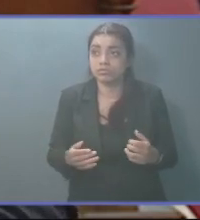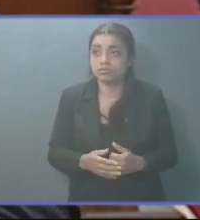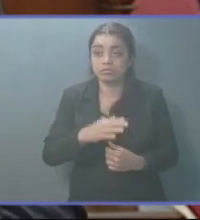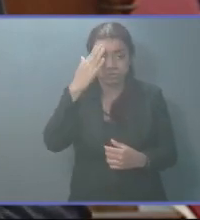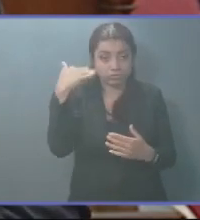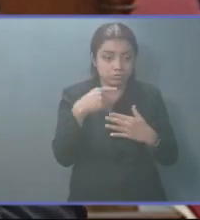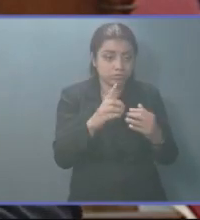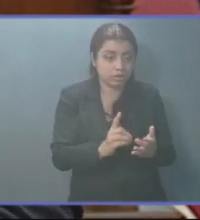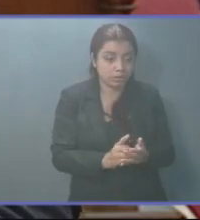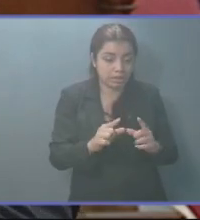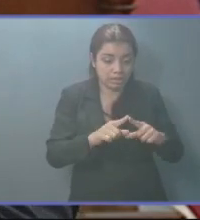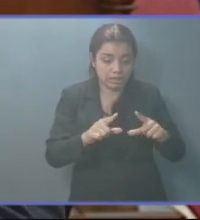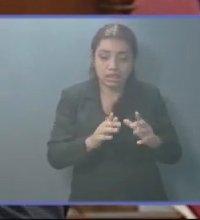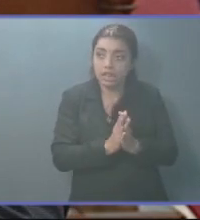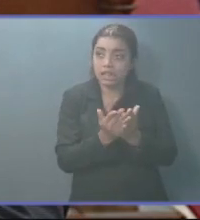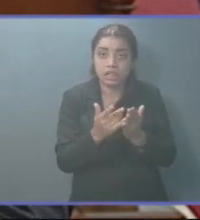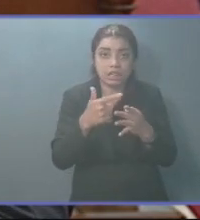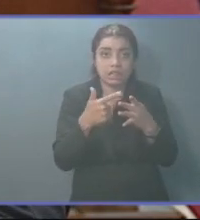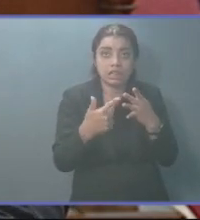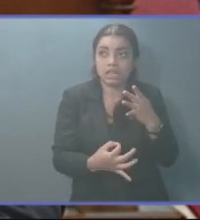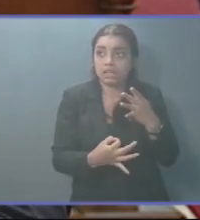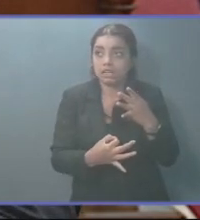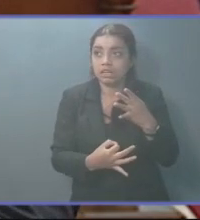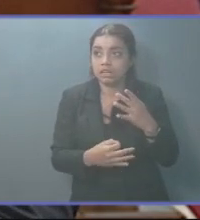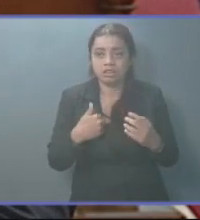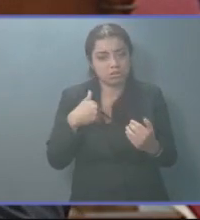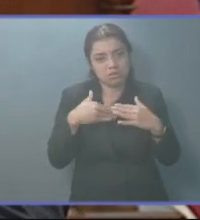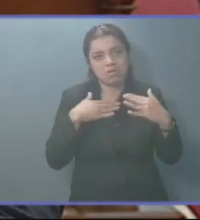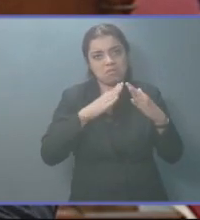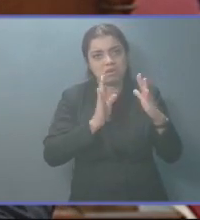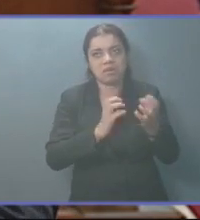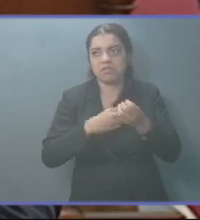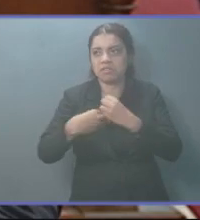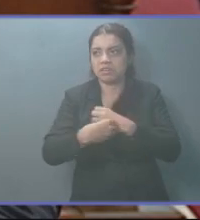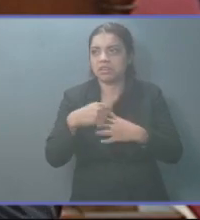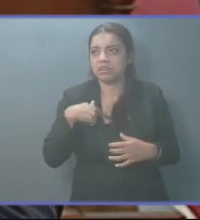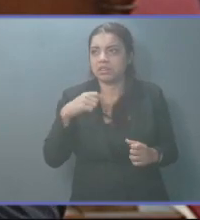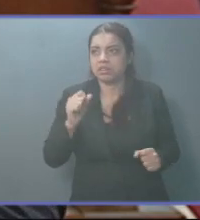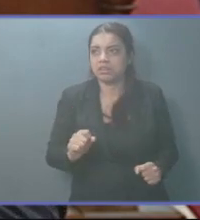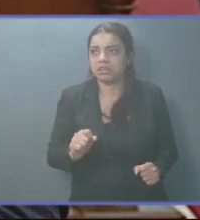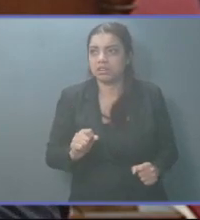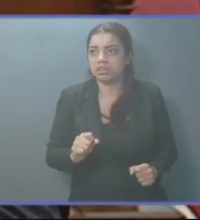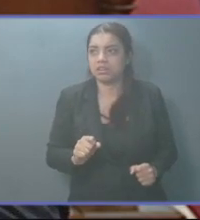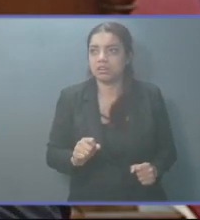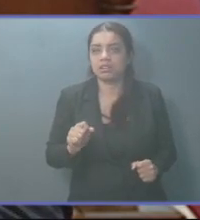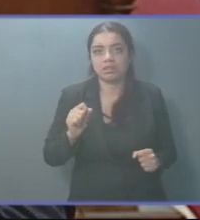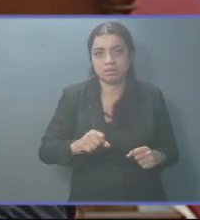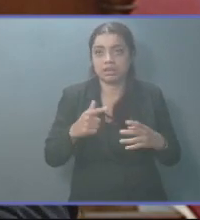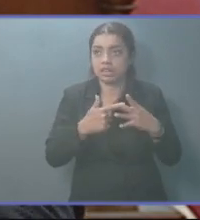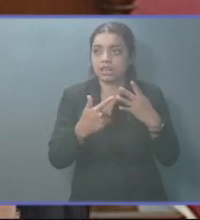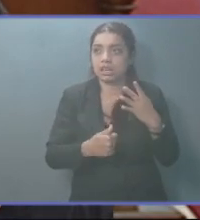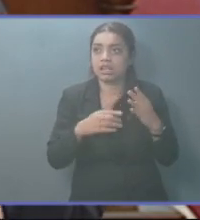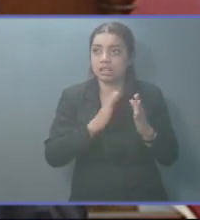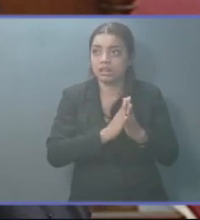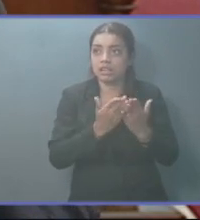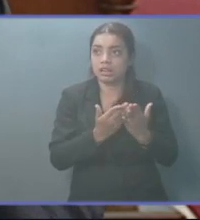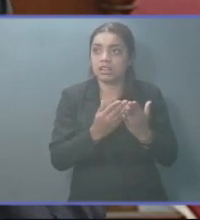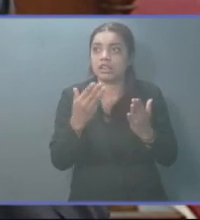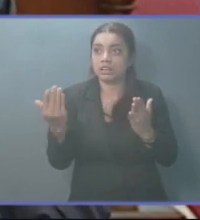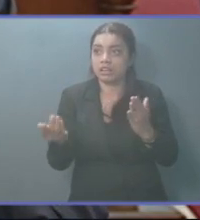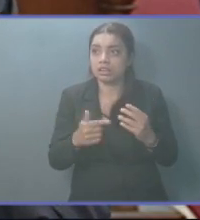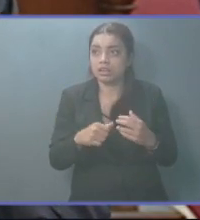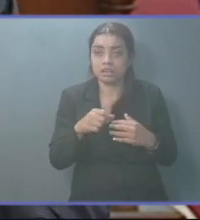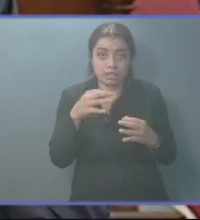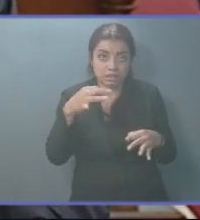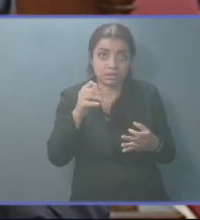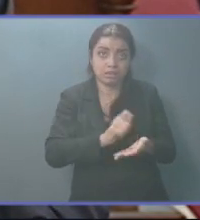diputadas le han llevado una ley, que yo tengo un montón también en mi oficina, y le puedo decir que las consecuencias pueden también constar en esta